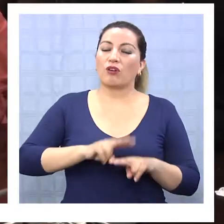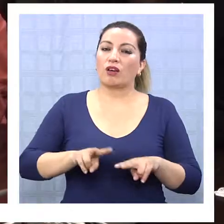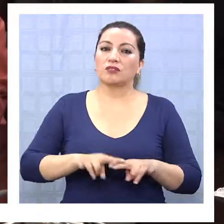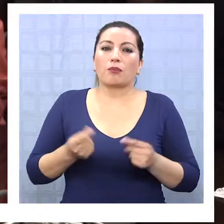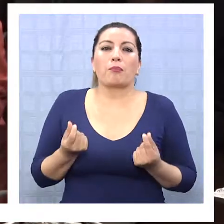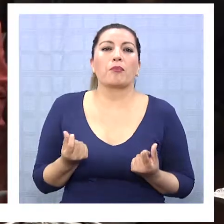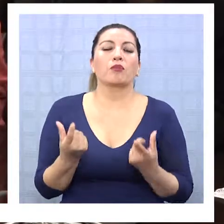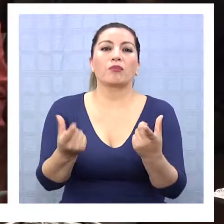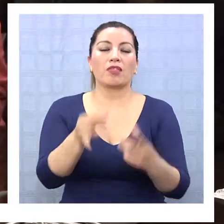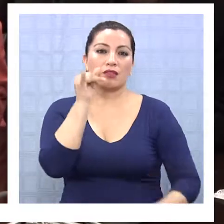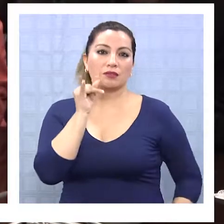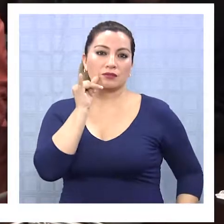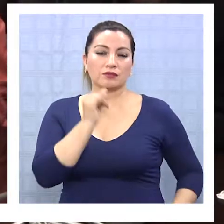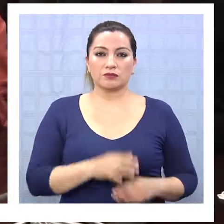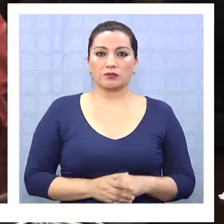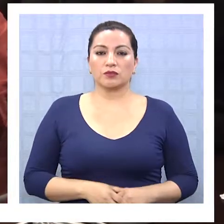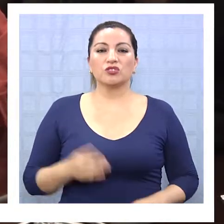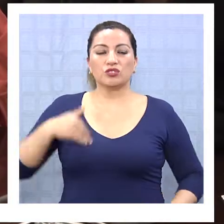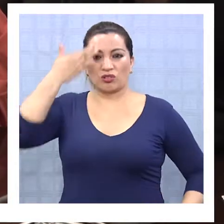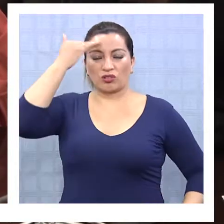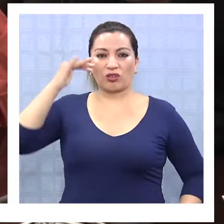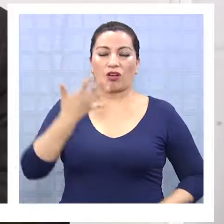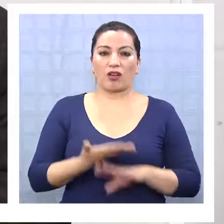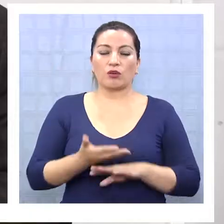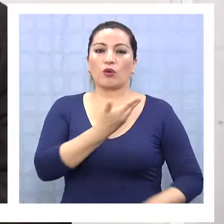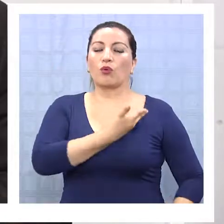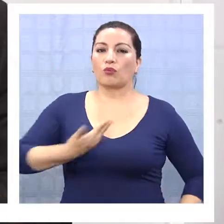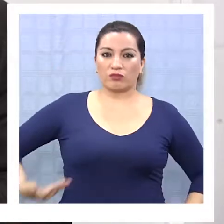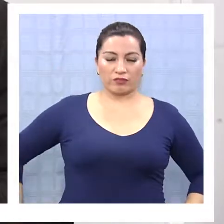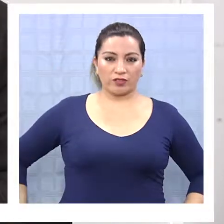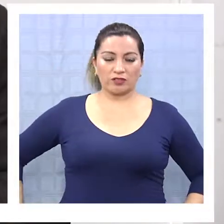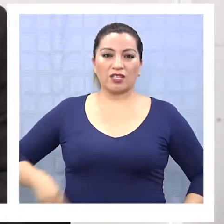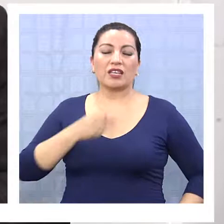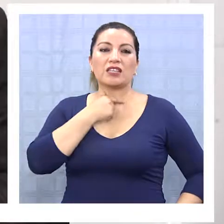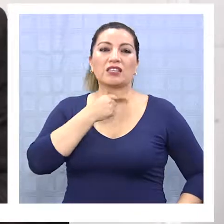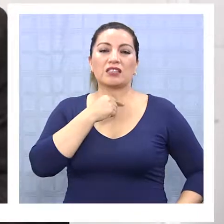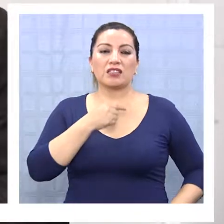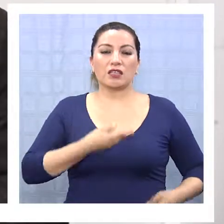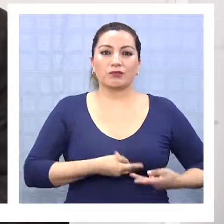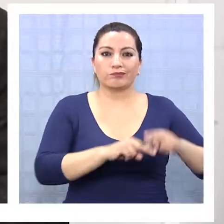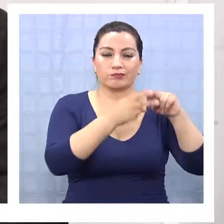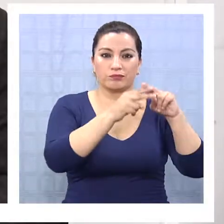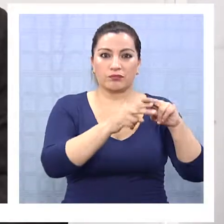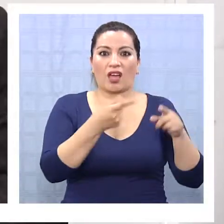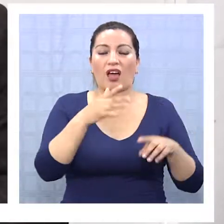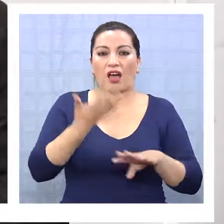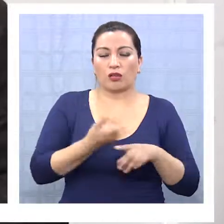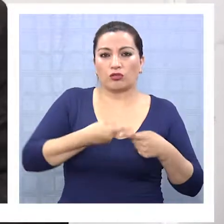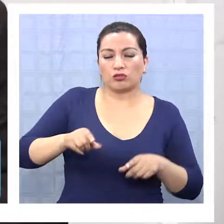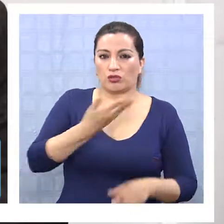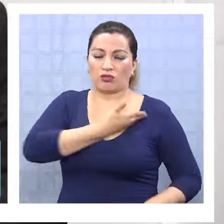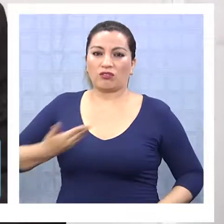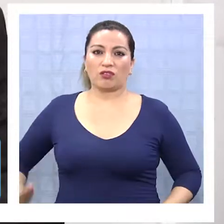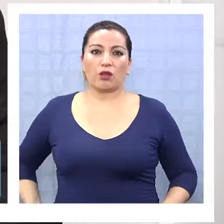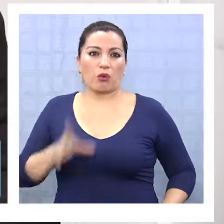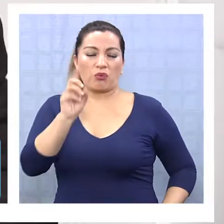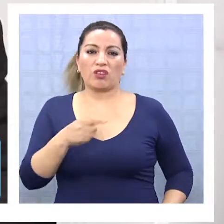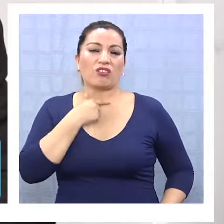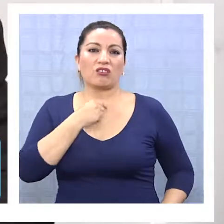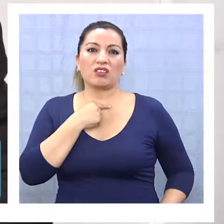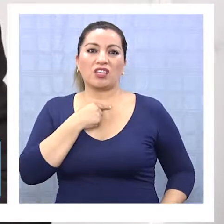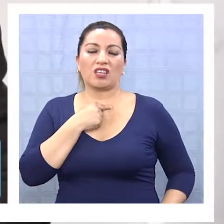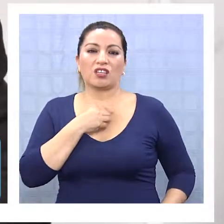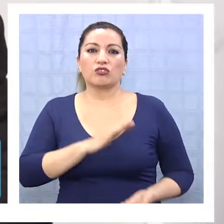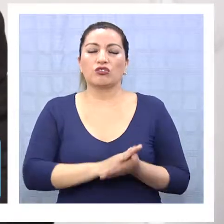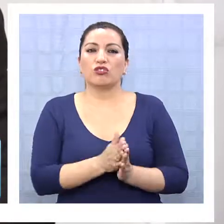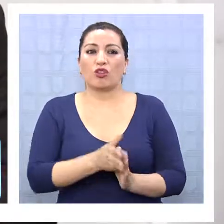prosperar a la ciudad. Creo que hay un gobierno que quiere construir y hay un co-gobierno que lo único que